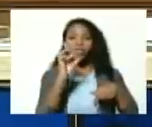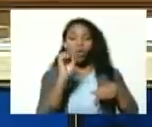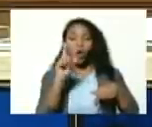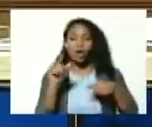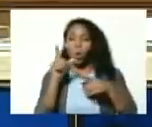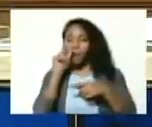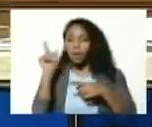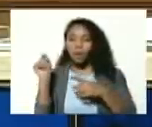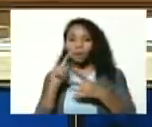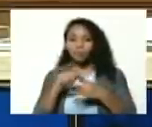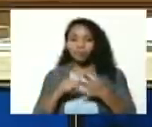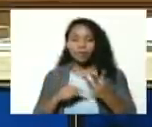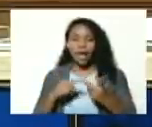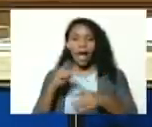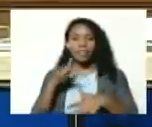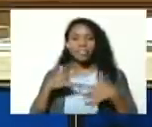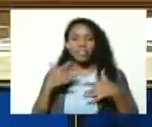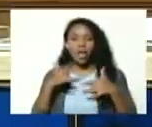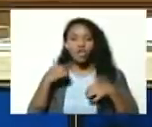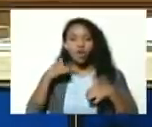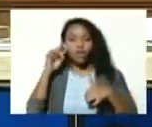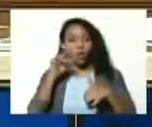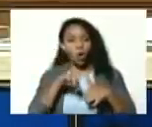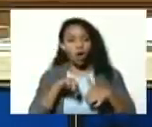elementos que yo descubrí hoy